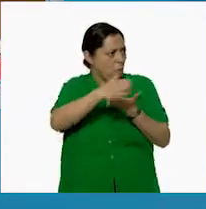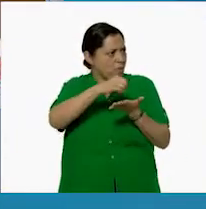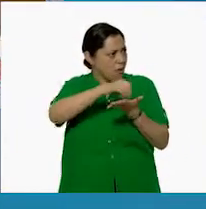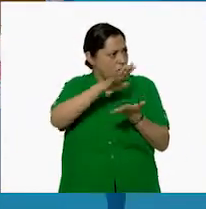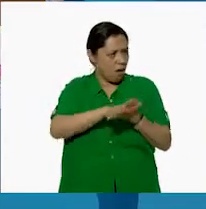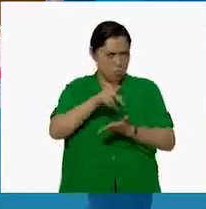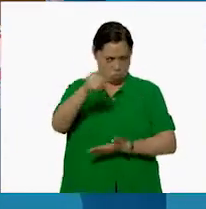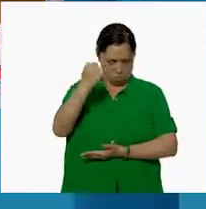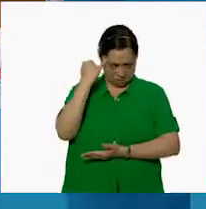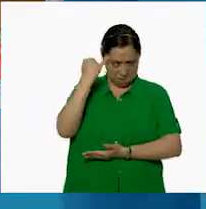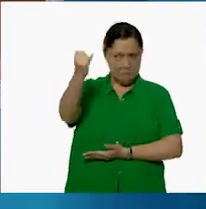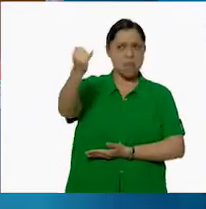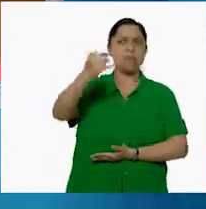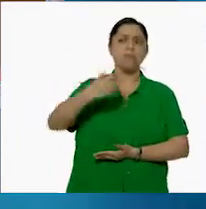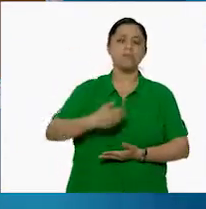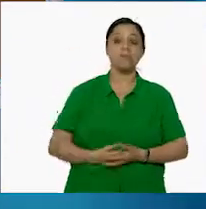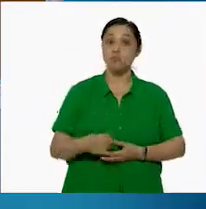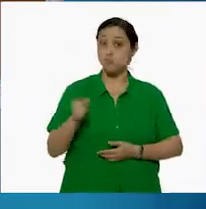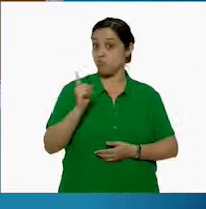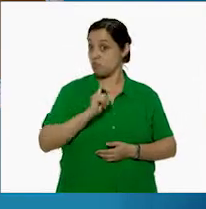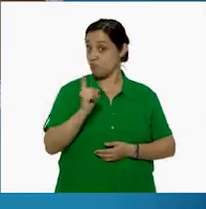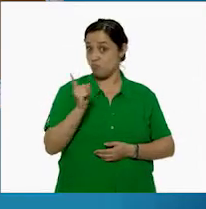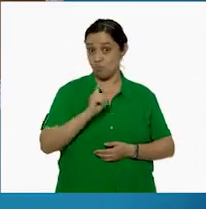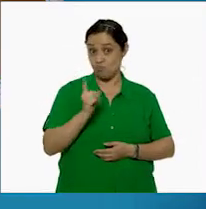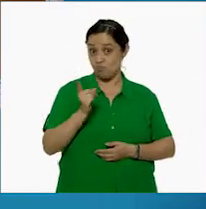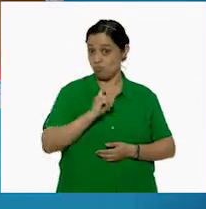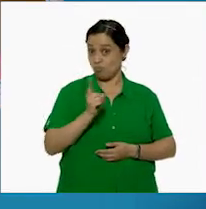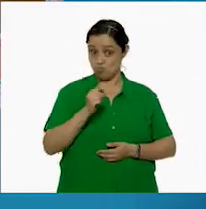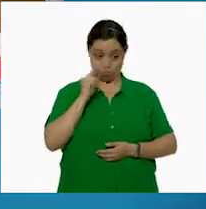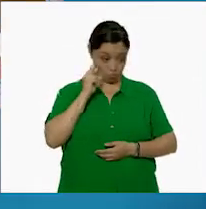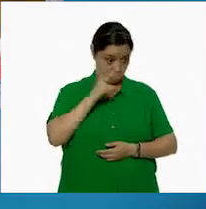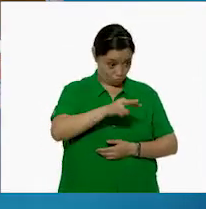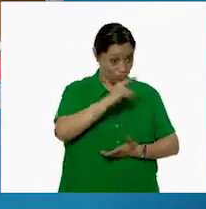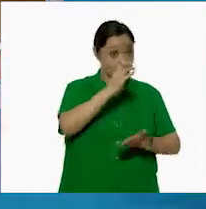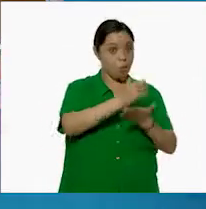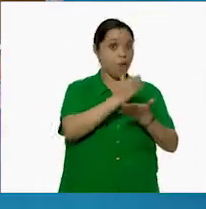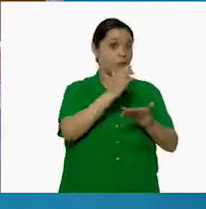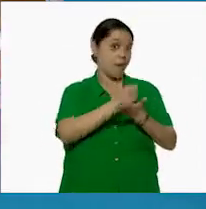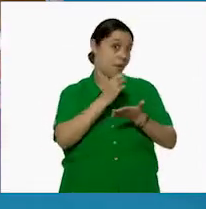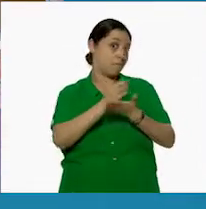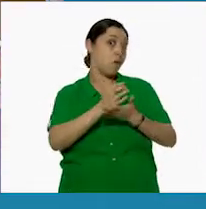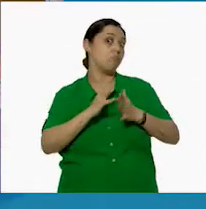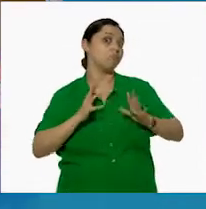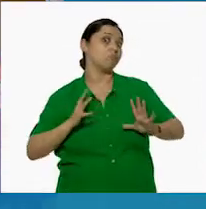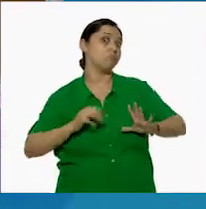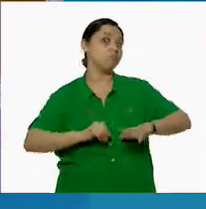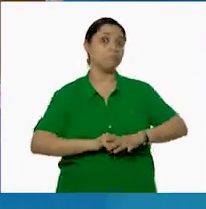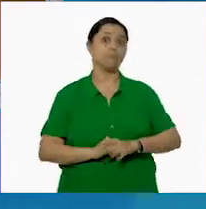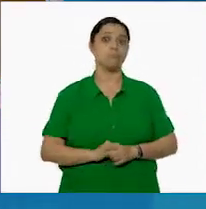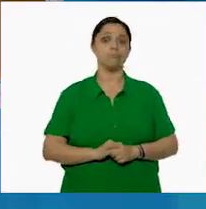Inventaste ese número, Carola. No. Revísalo en tu cuaderno, si quieres. A ver.